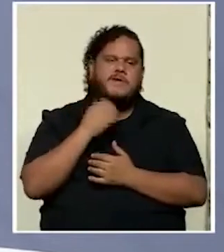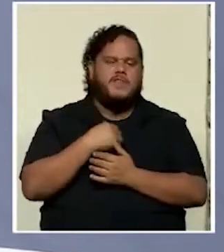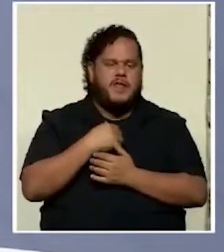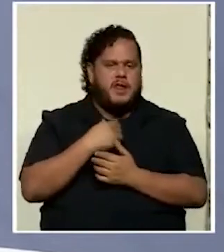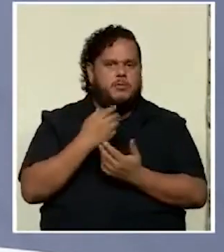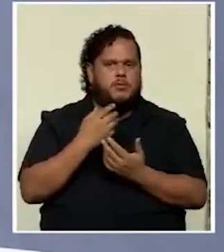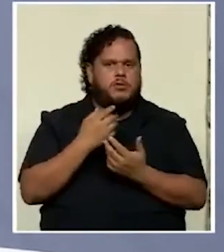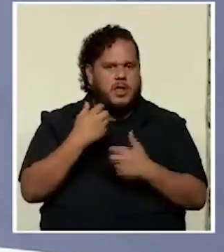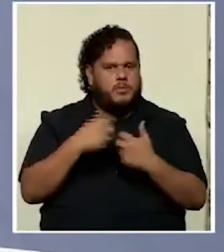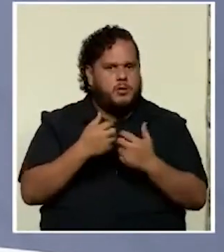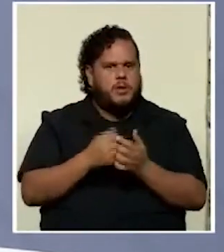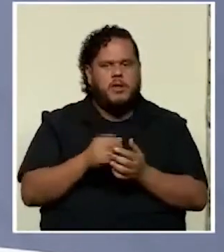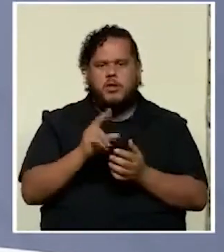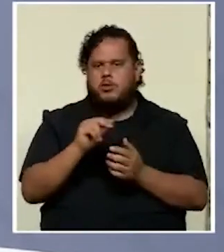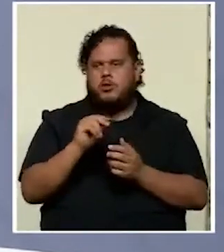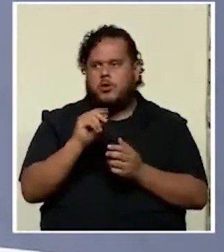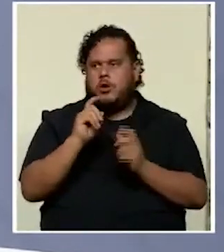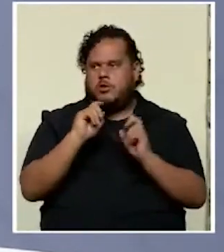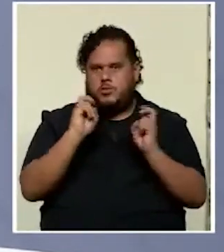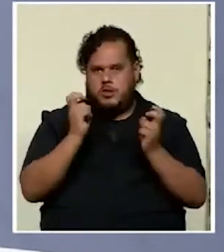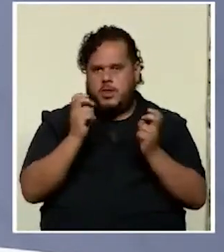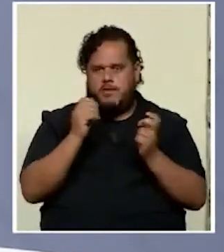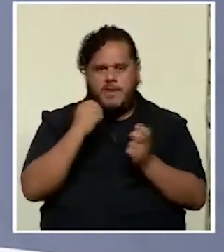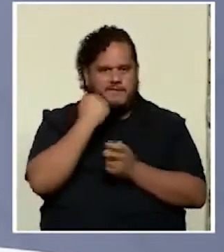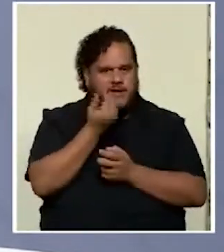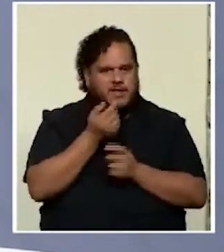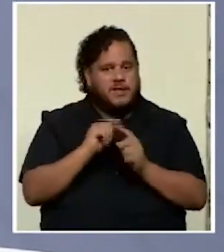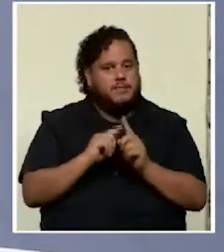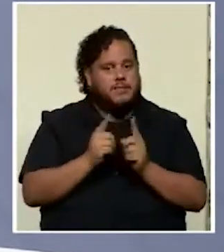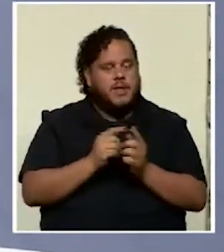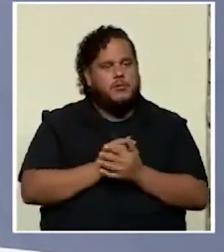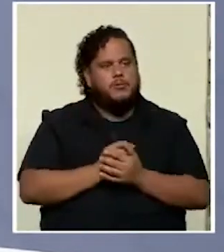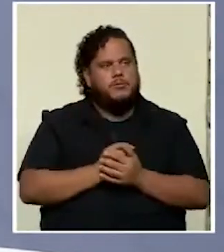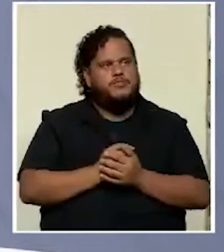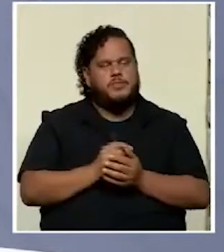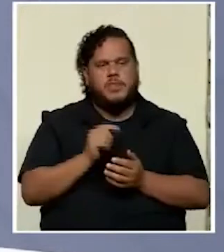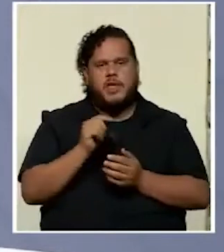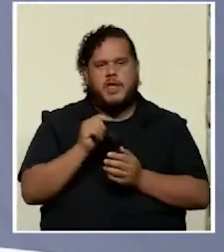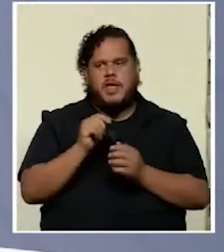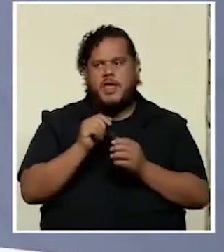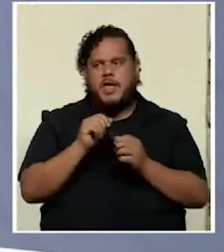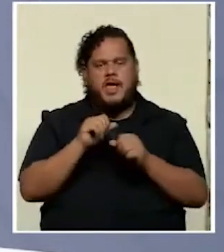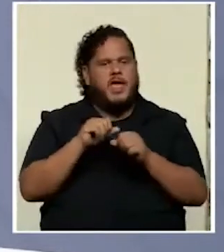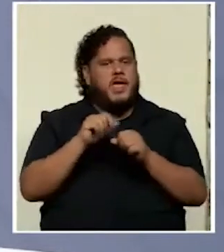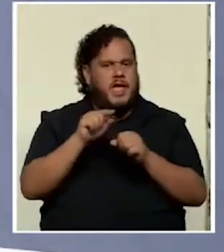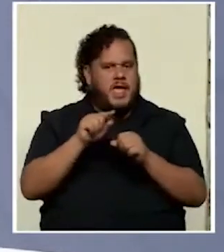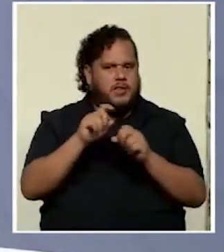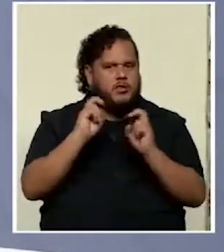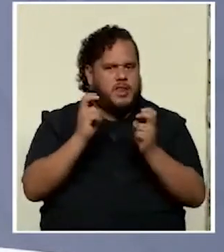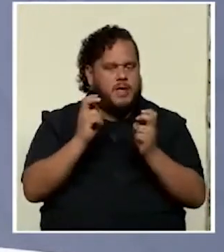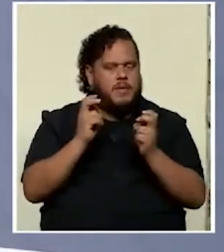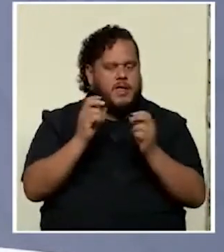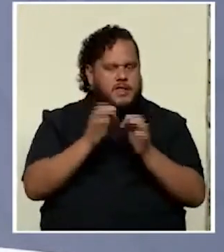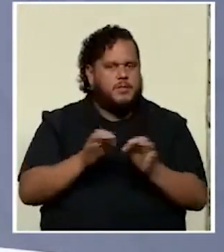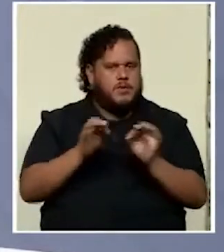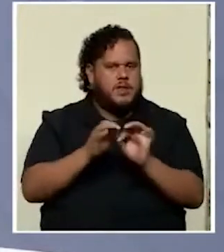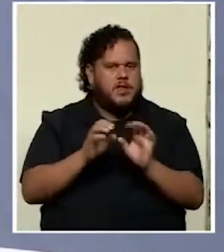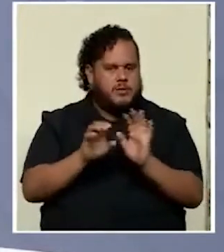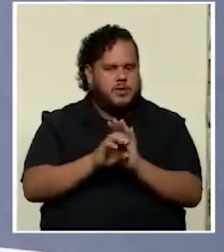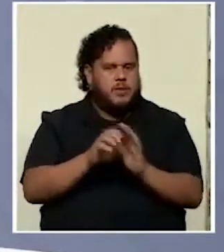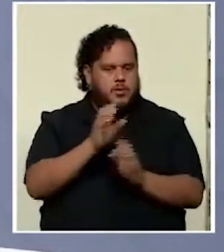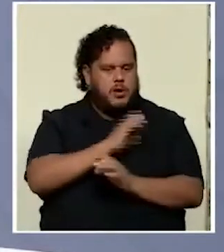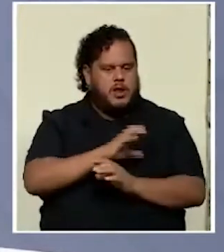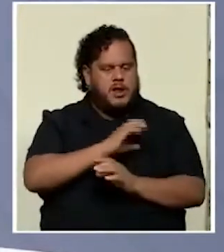no son temas fáciles pero ese tema es un tema muy importante el tema de la calidad de los